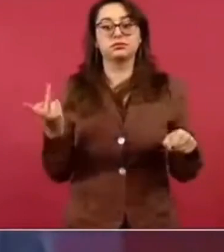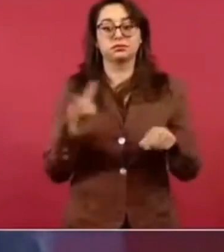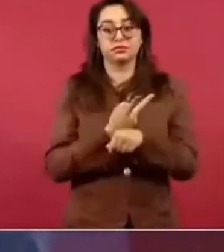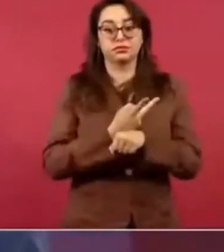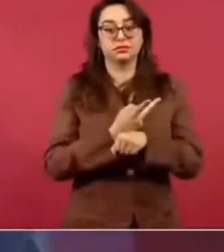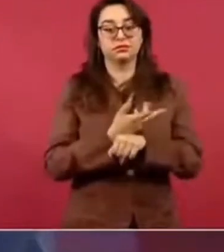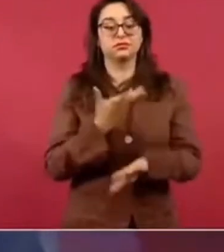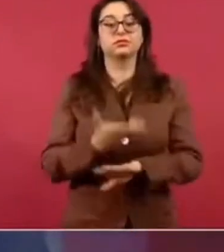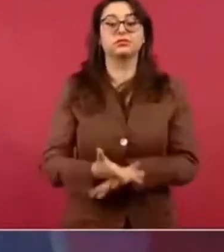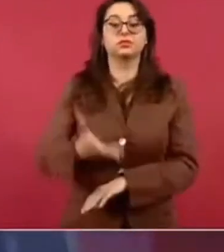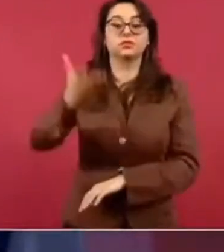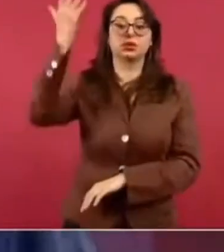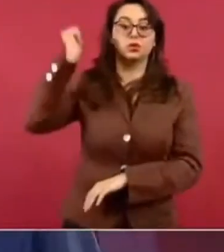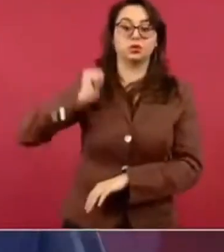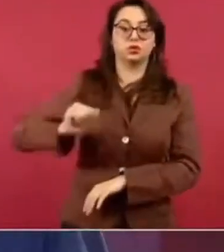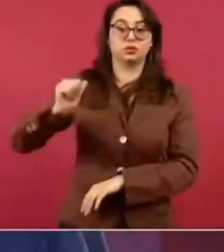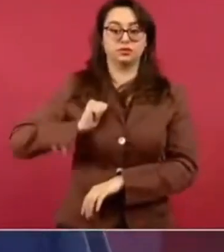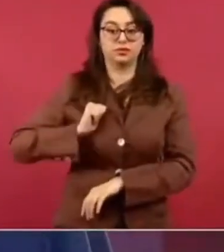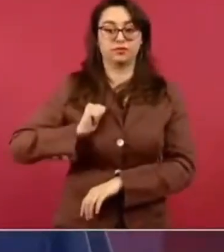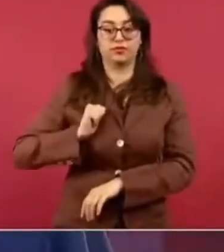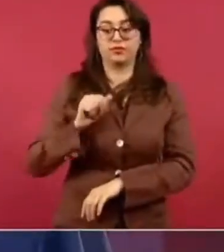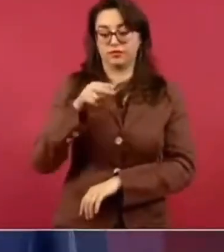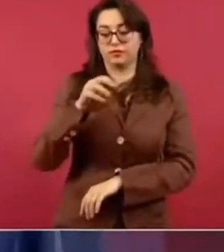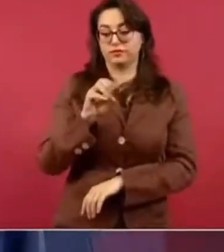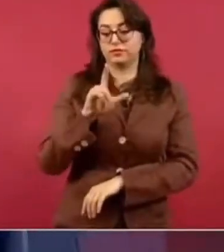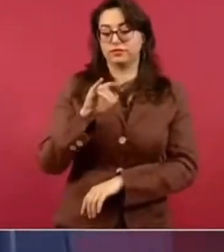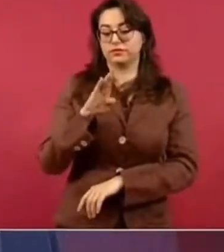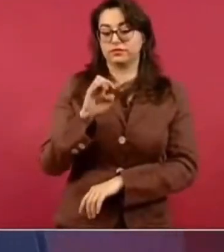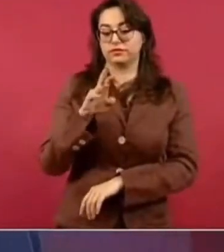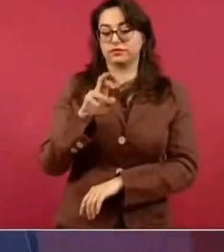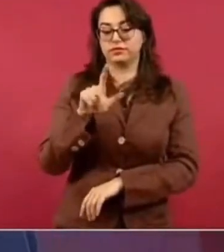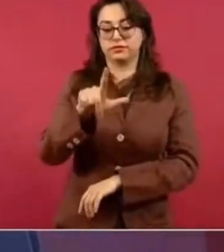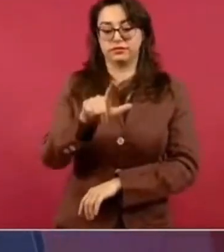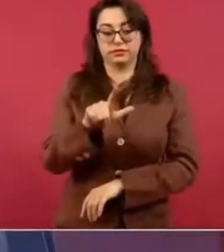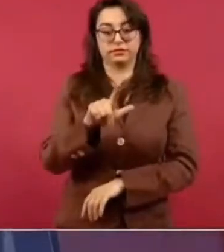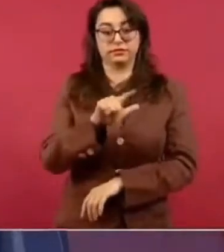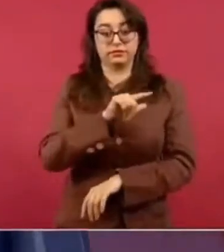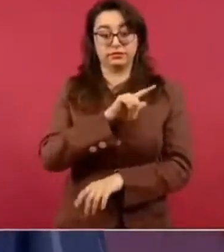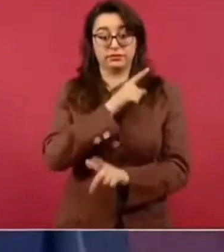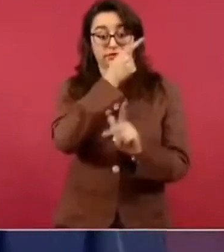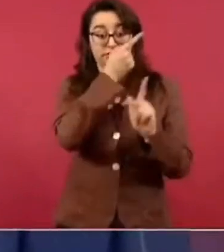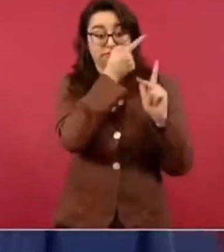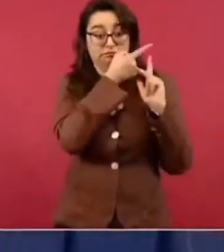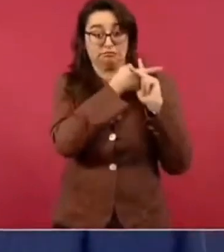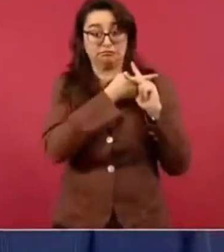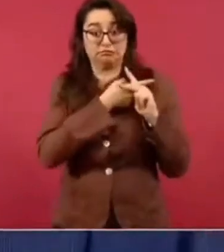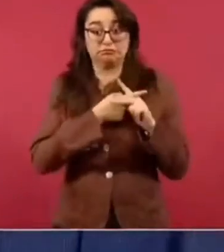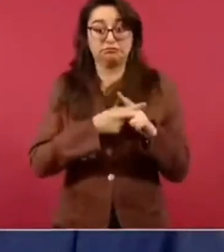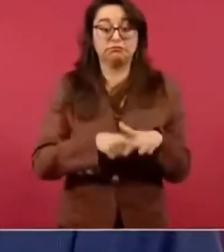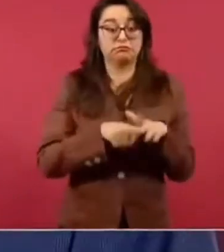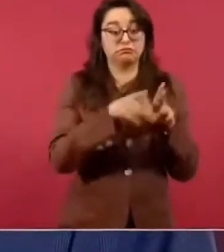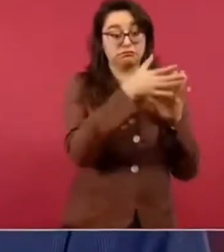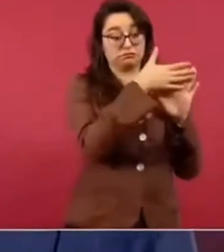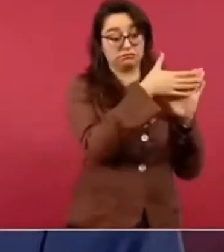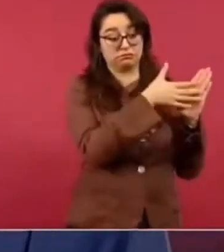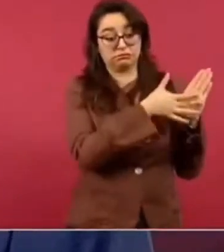la política neoliberal a dejar todo